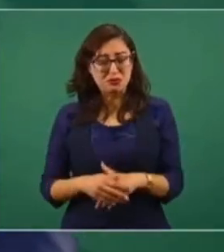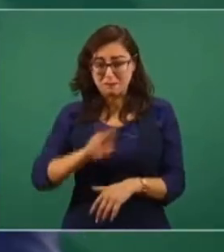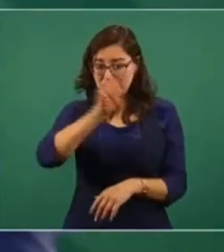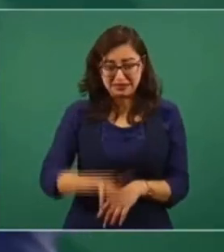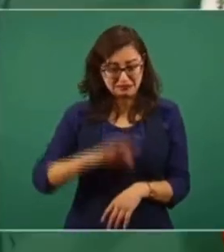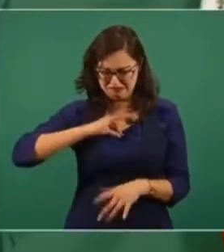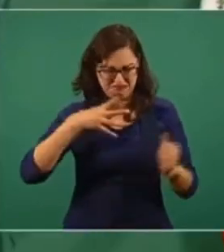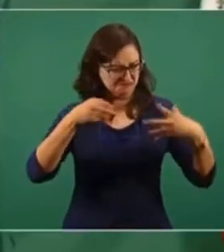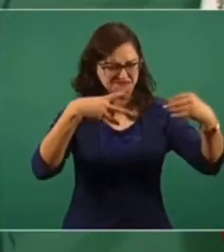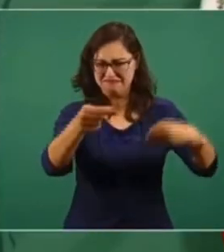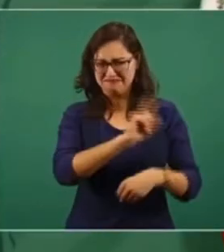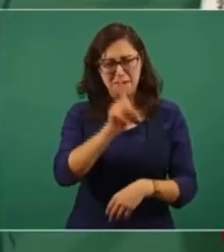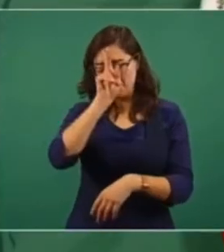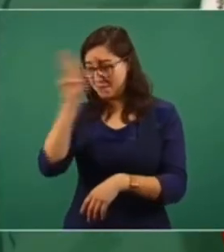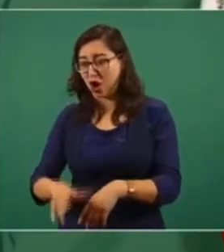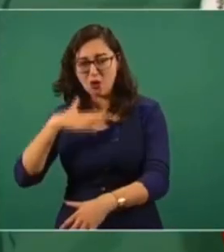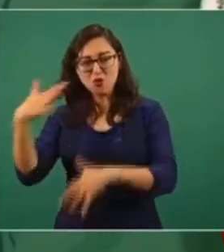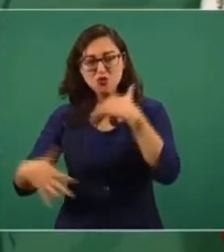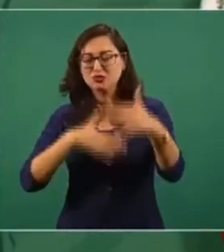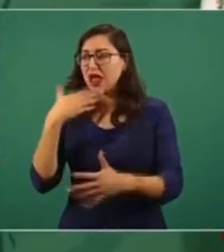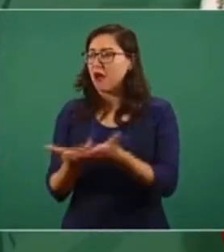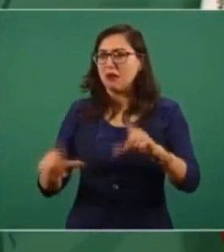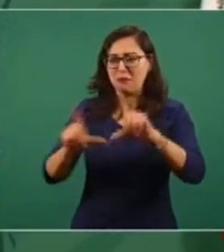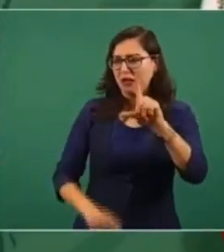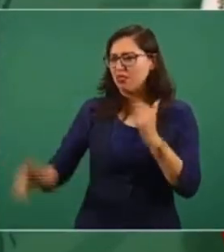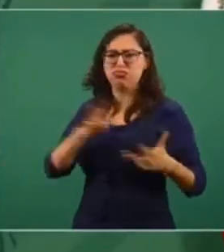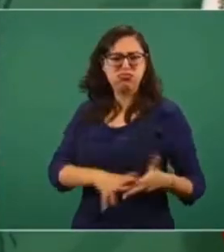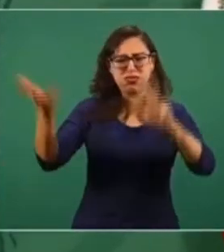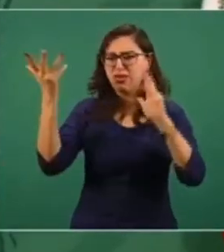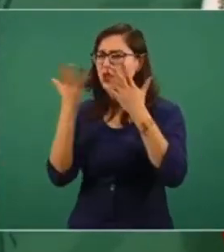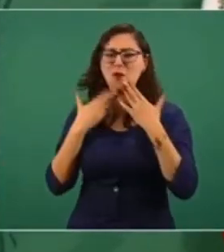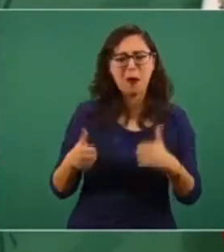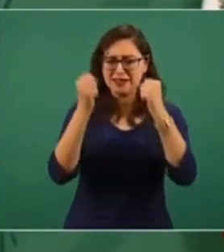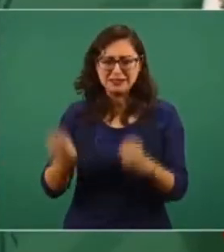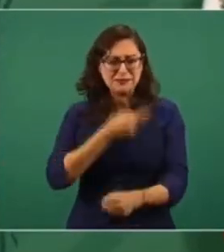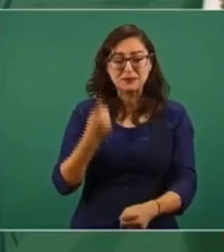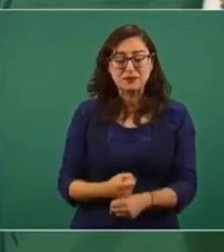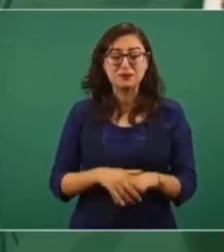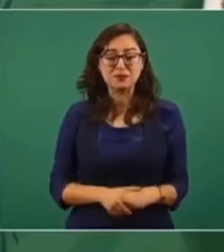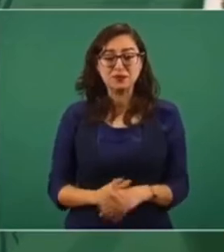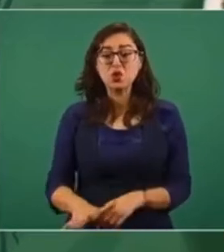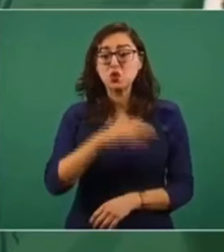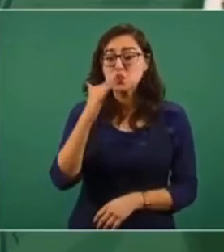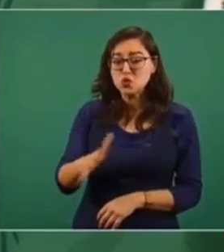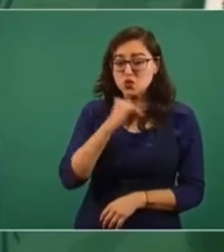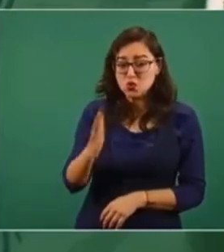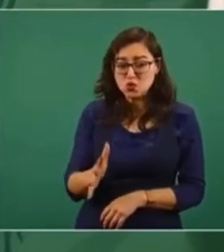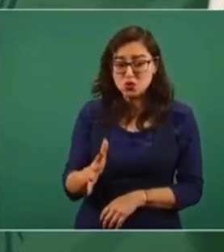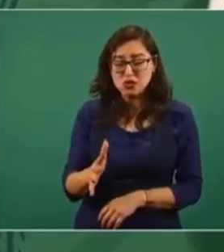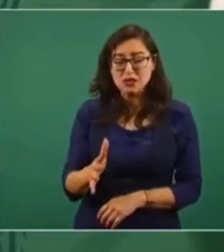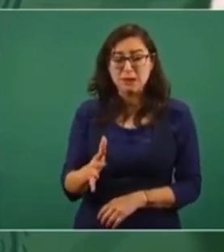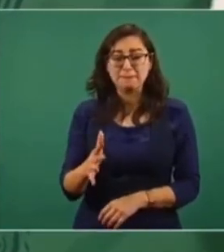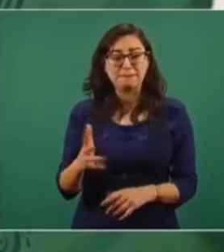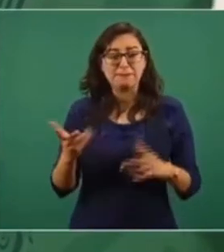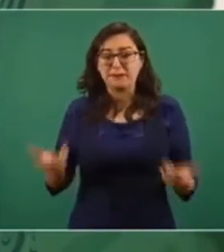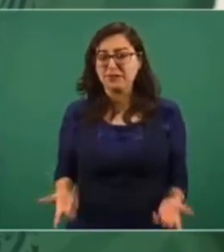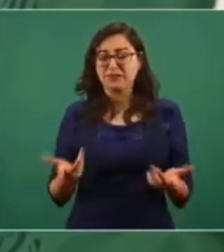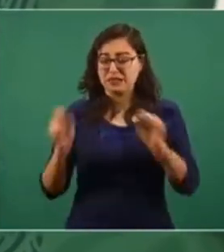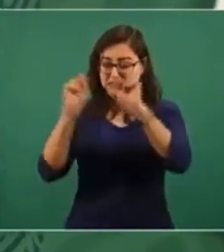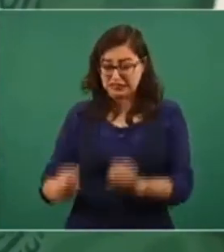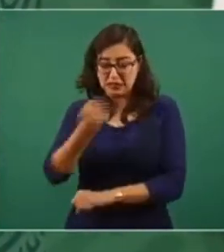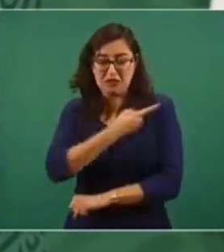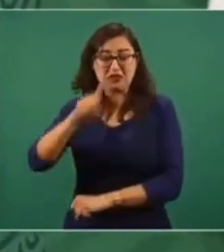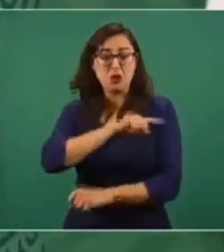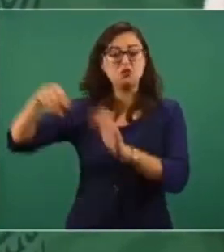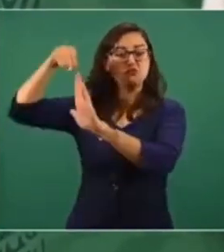malaria. Se desató la inseguridad, se desató la violencia. Por la peste de la corrupción, se destruyó el sistema de